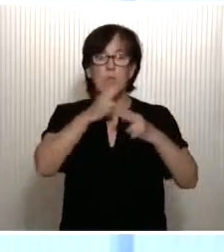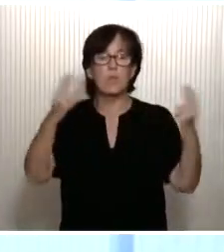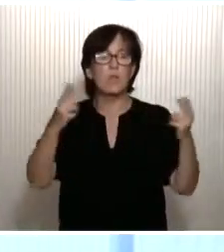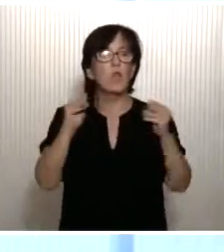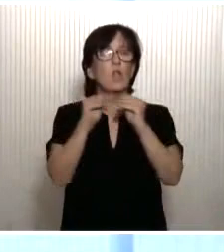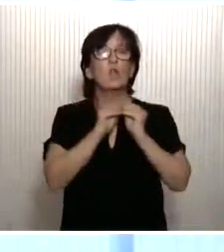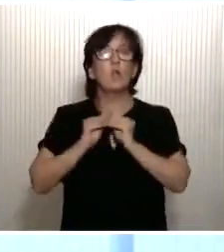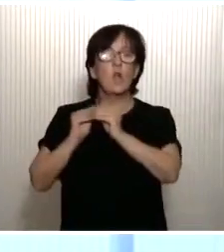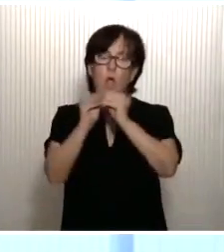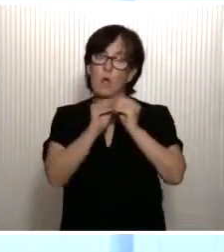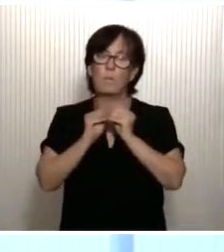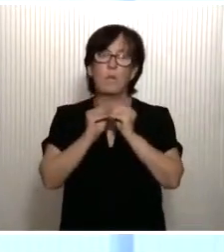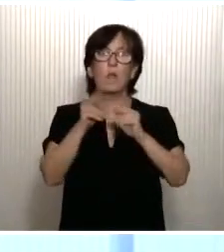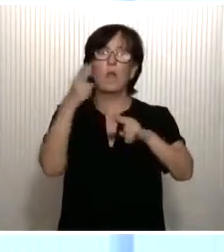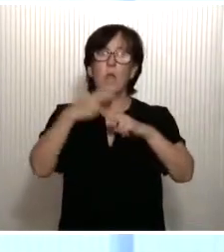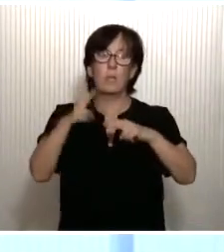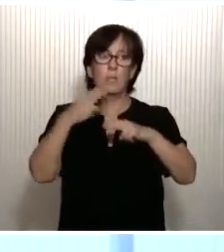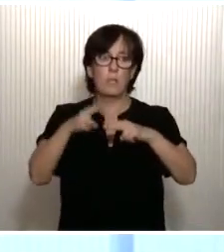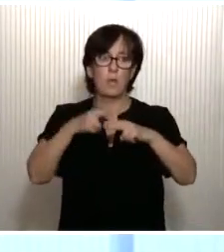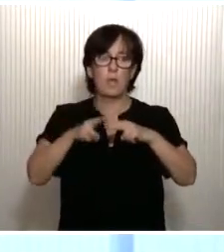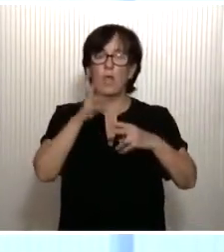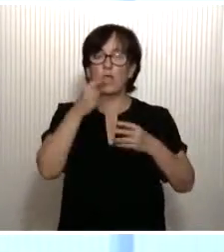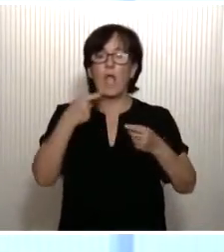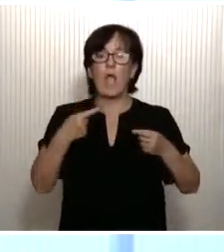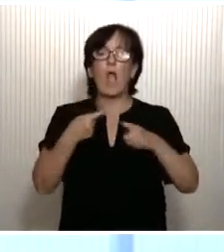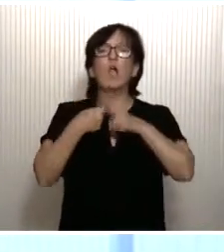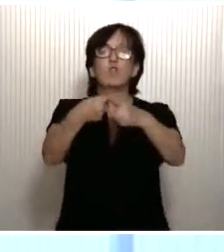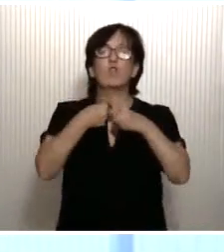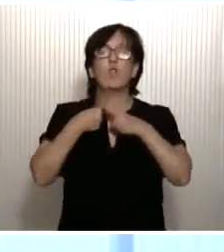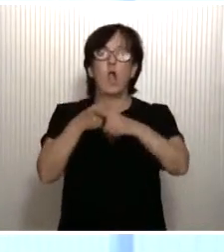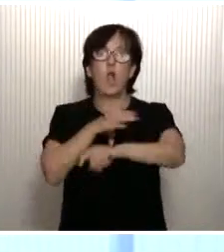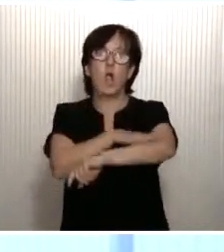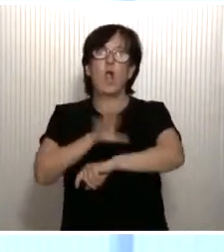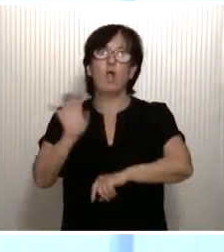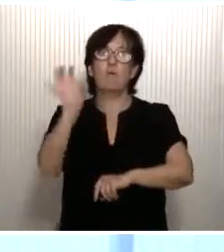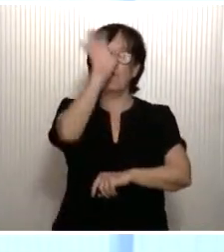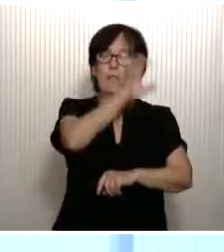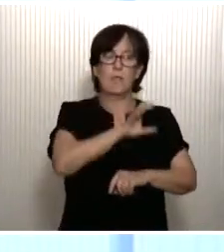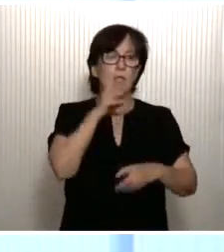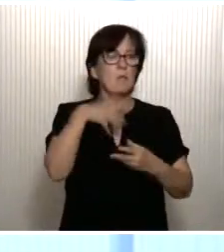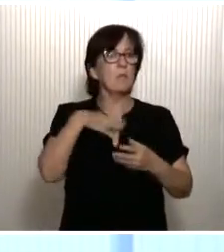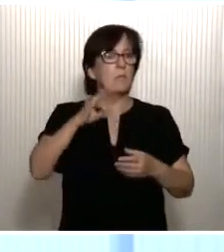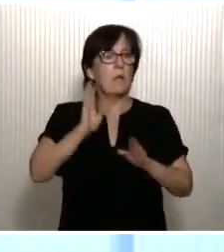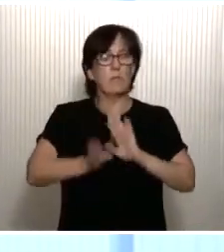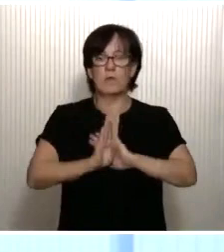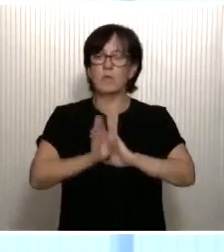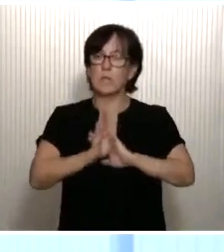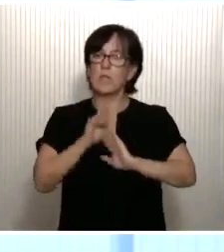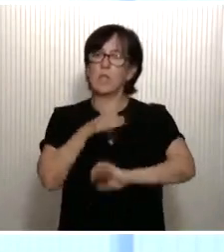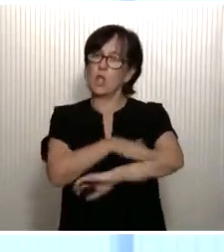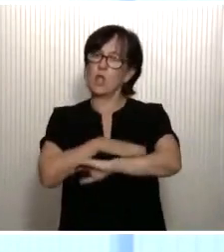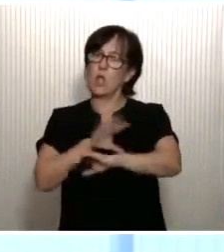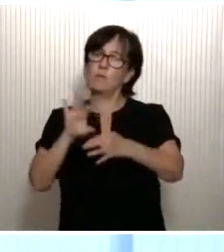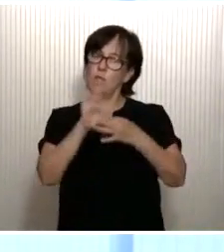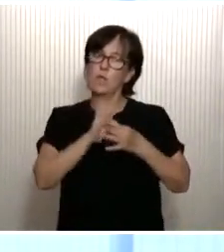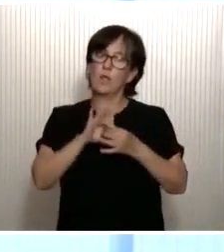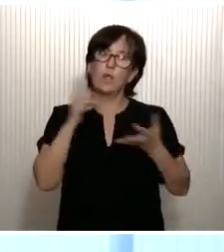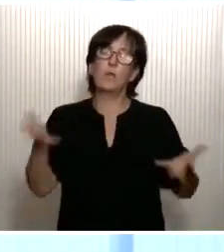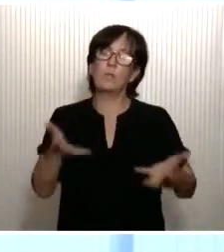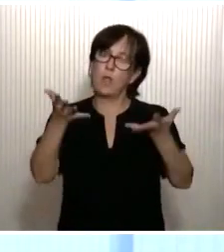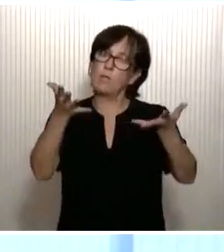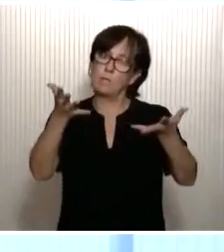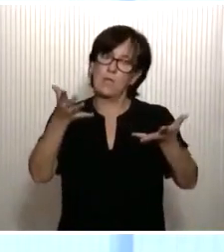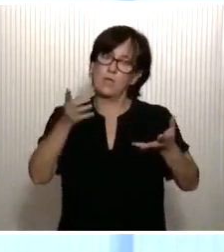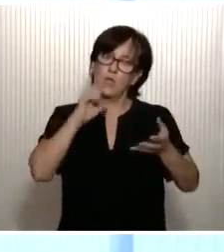común en el debate público y político, como es la cogobernanza. Y que voy a seguir, vamos a seguir desde el Gobierno de Coalición, promoviendo sin cesar.